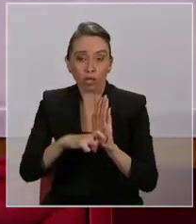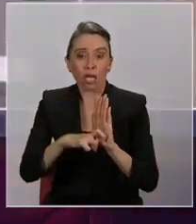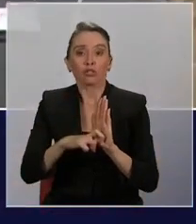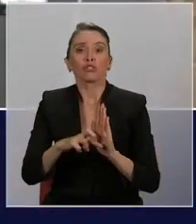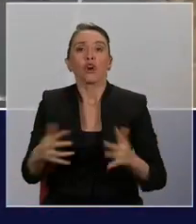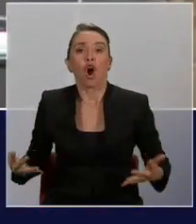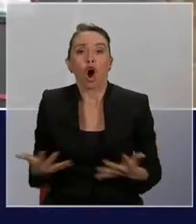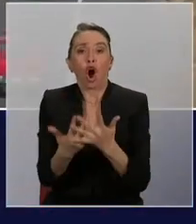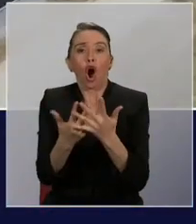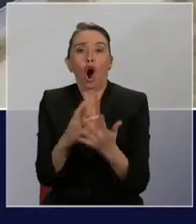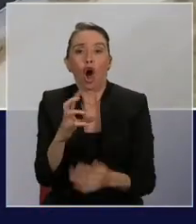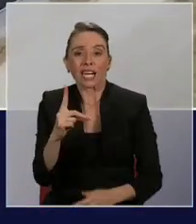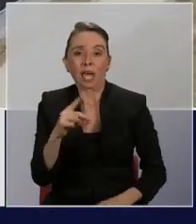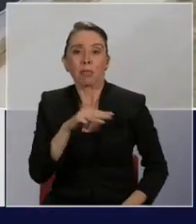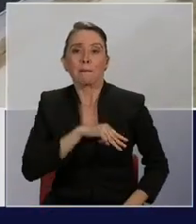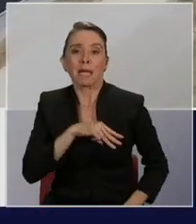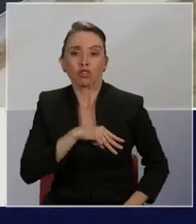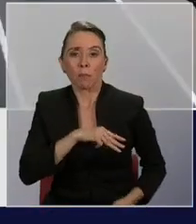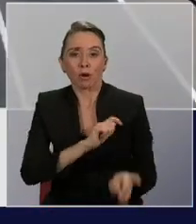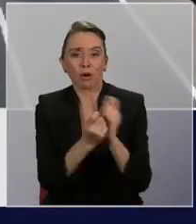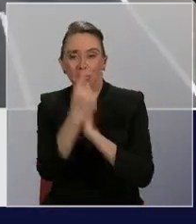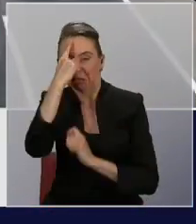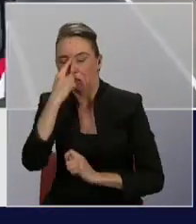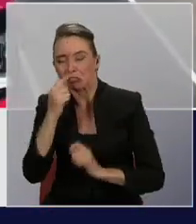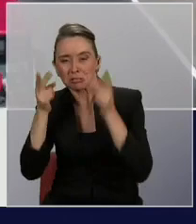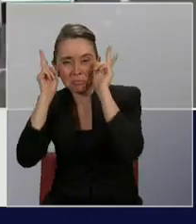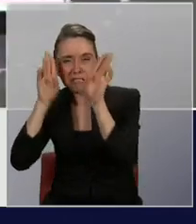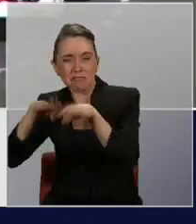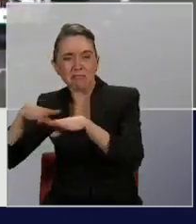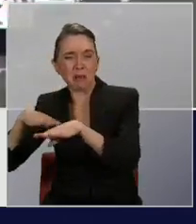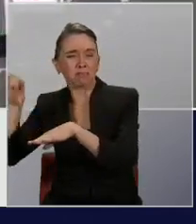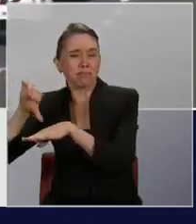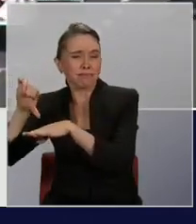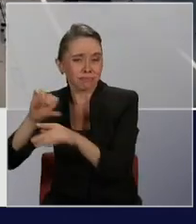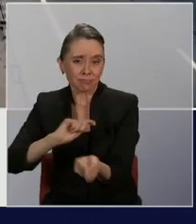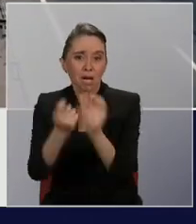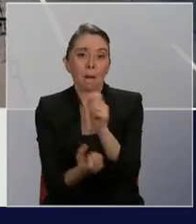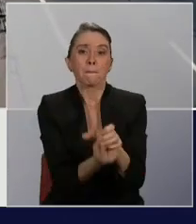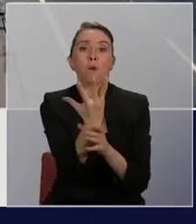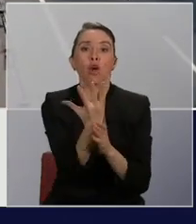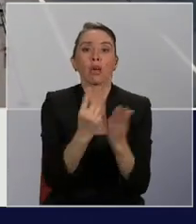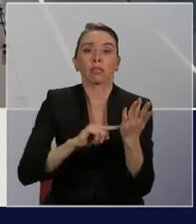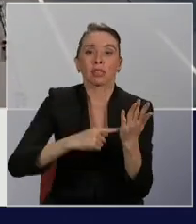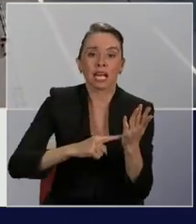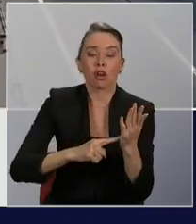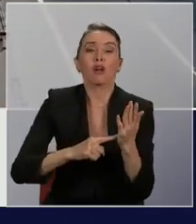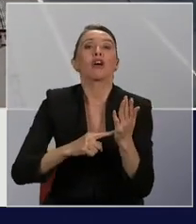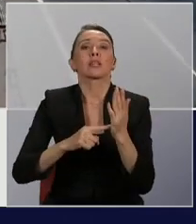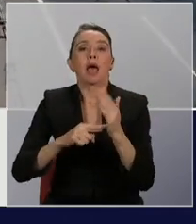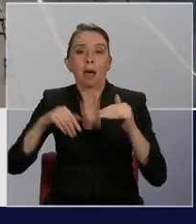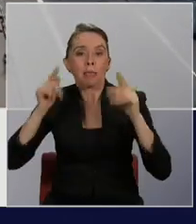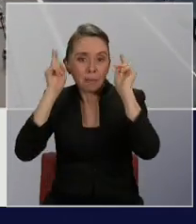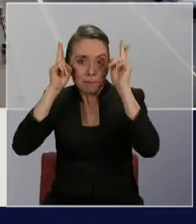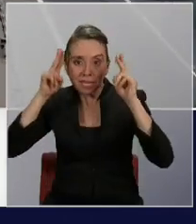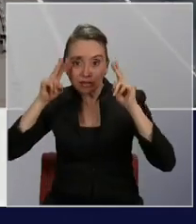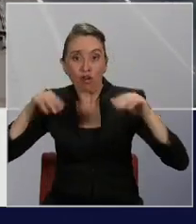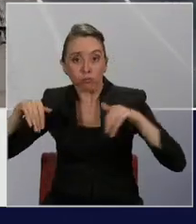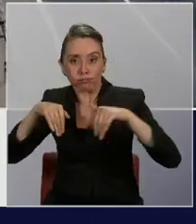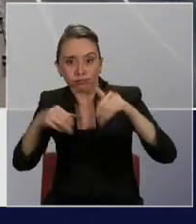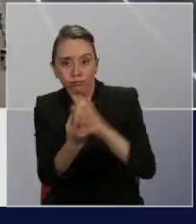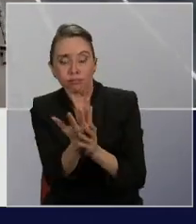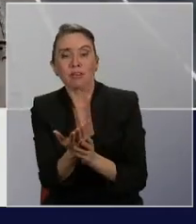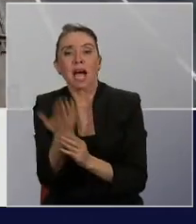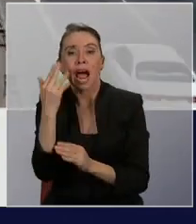que va a reemplazar al tristemente célebre Transantiago modernizando la tecnología y los buses, dejando atrás